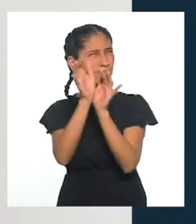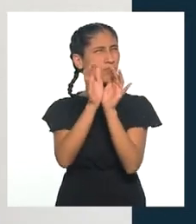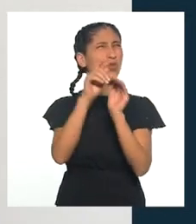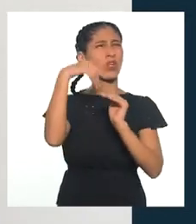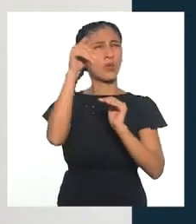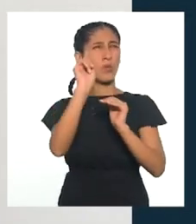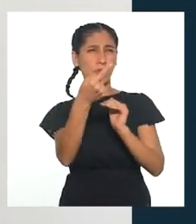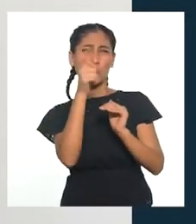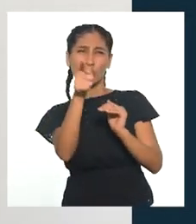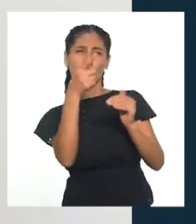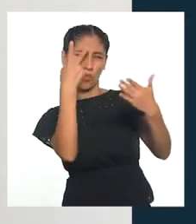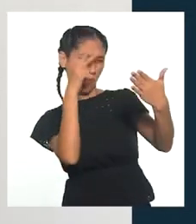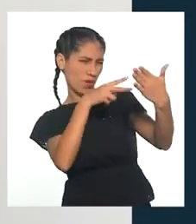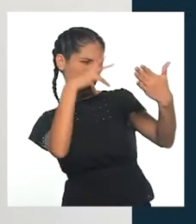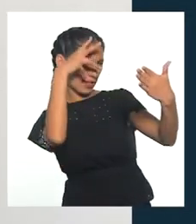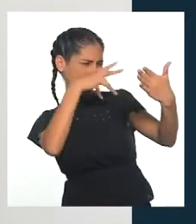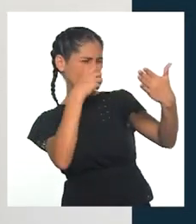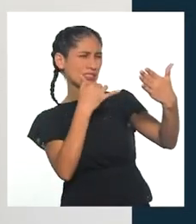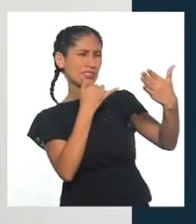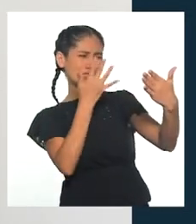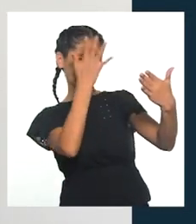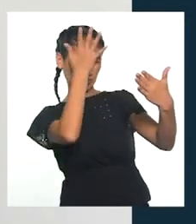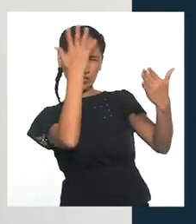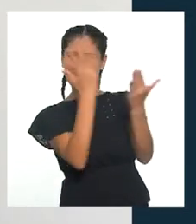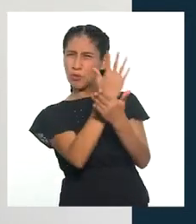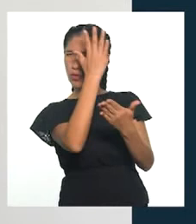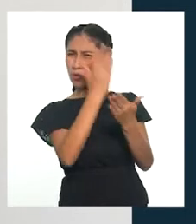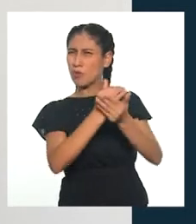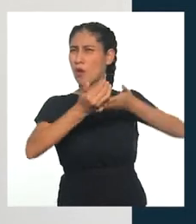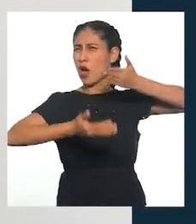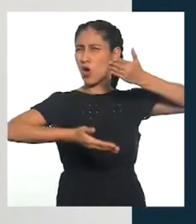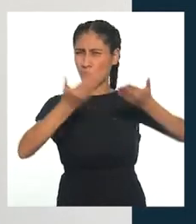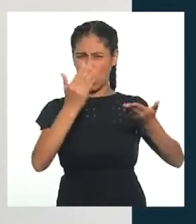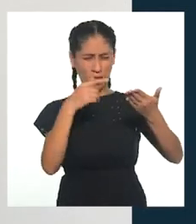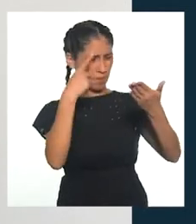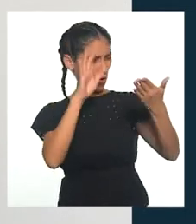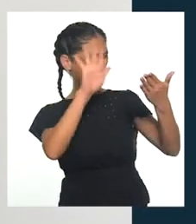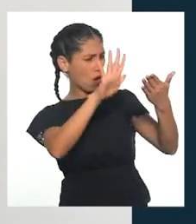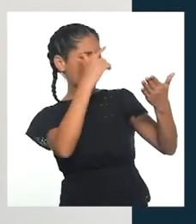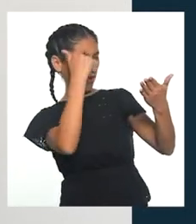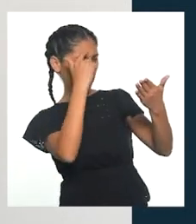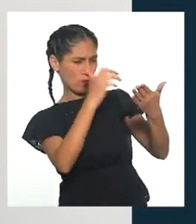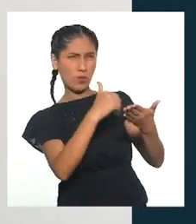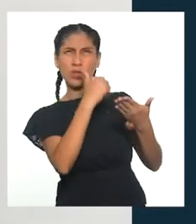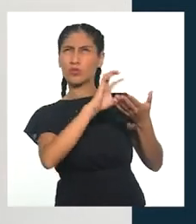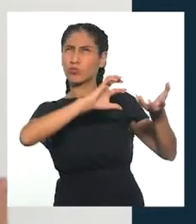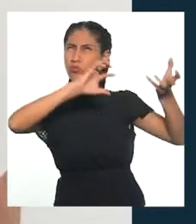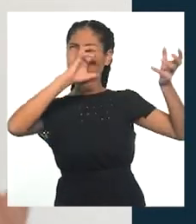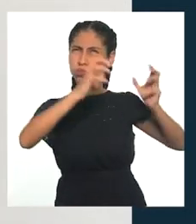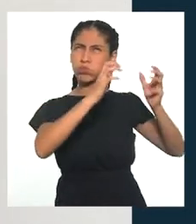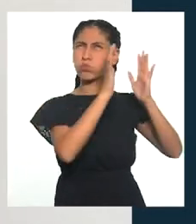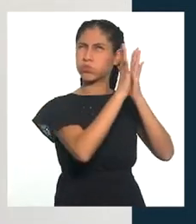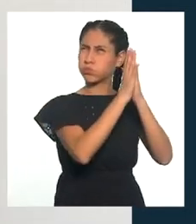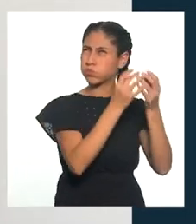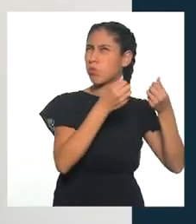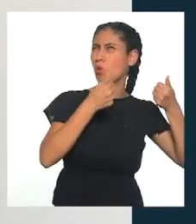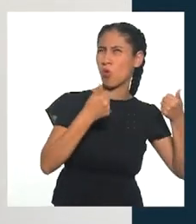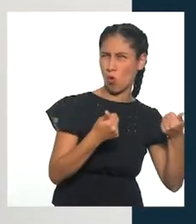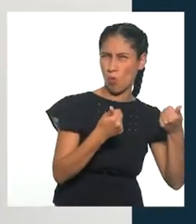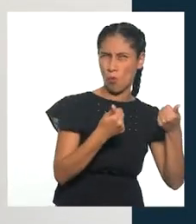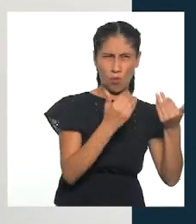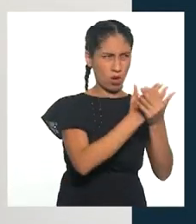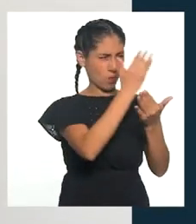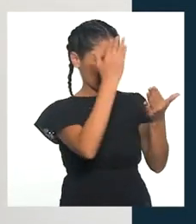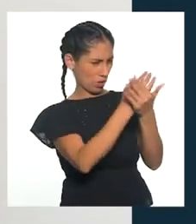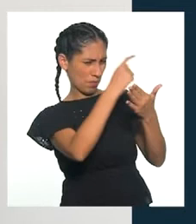y tiene que generar múltiples ideas que van a llevar hacia una potente solución. Entonces, es una gran manera de